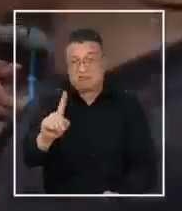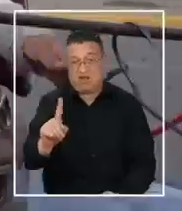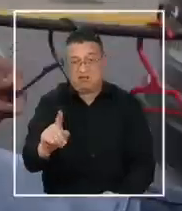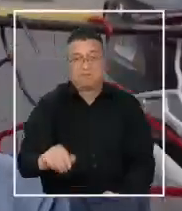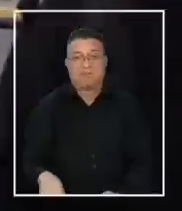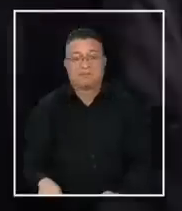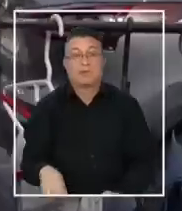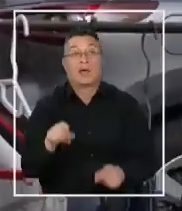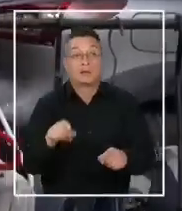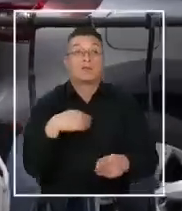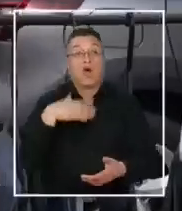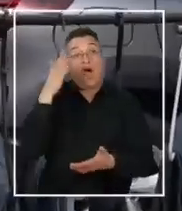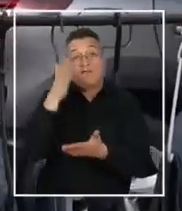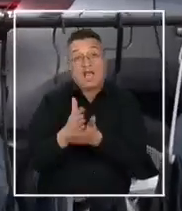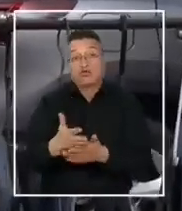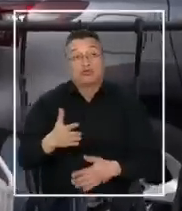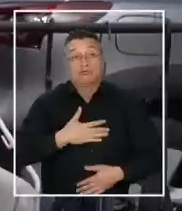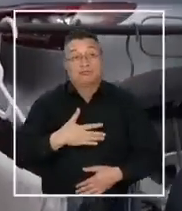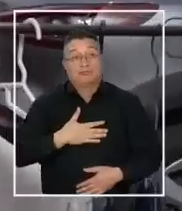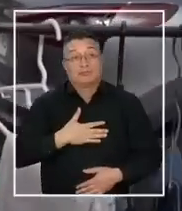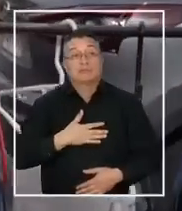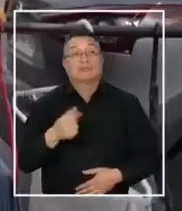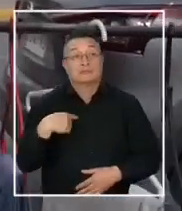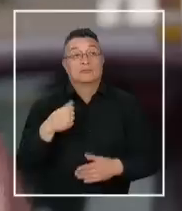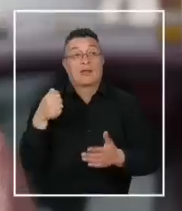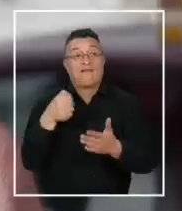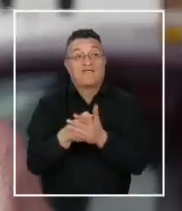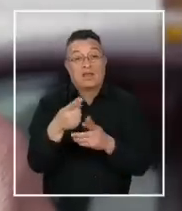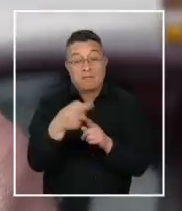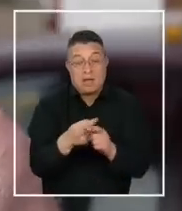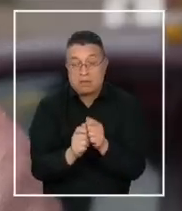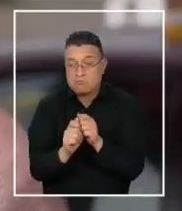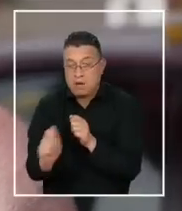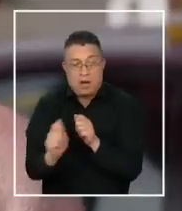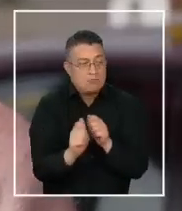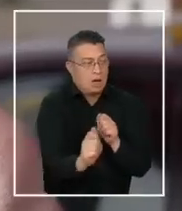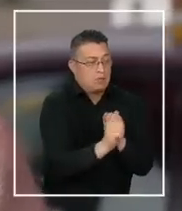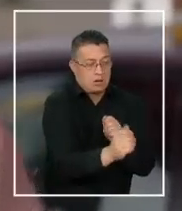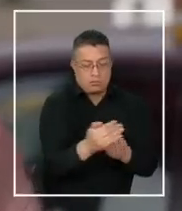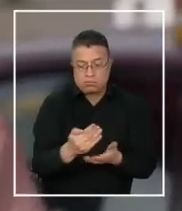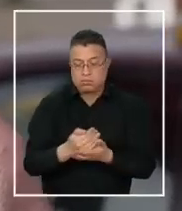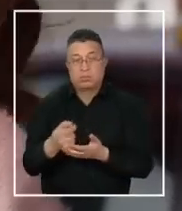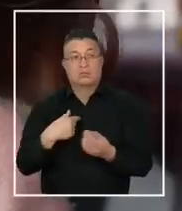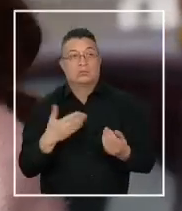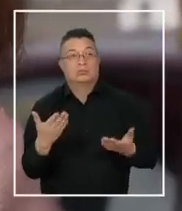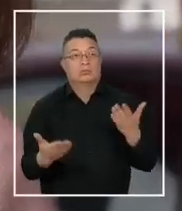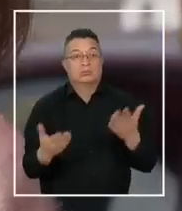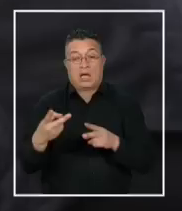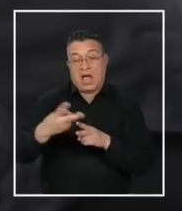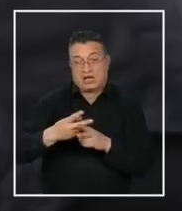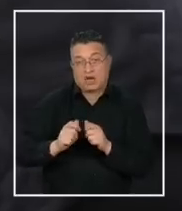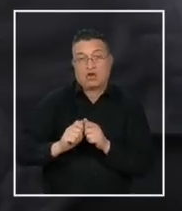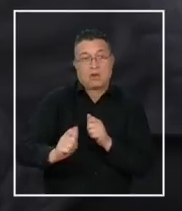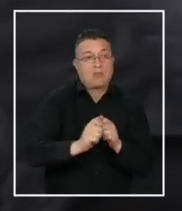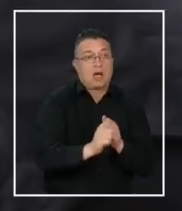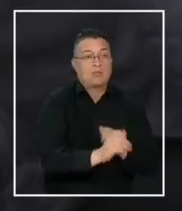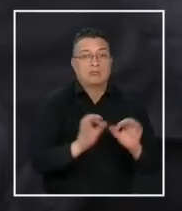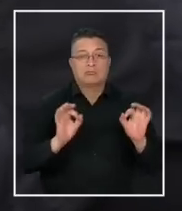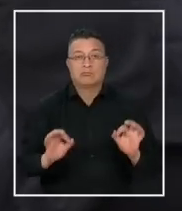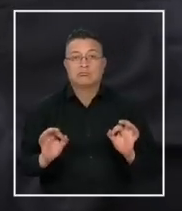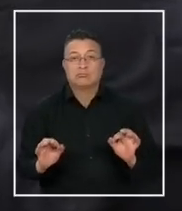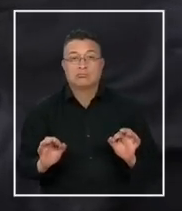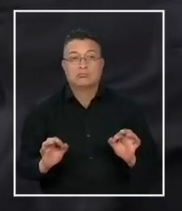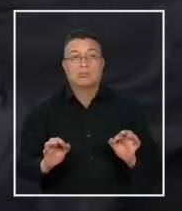Es que esa es la obligación de uno, es llegar a fin de mes, poder pagar todas las cuentas, estar al día con el arriendo. Sin embargo,